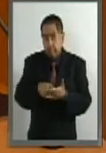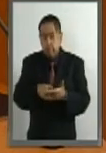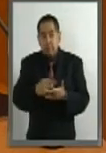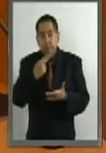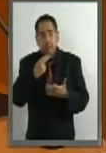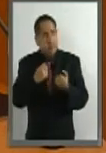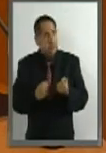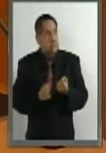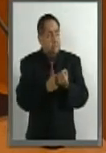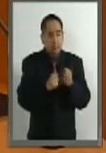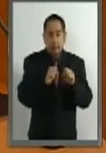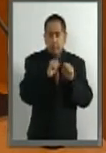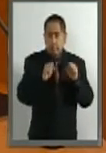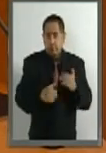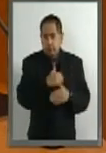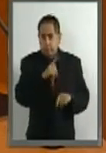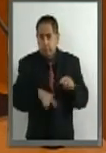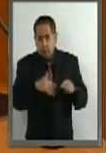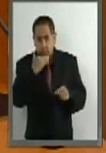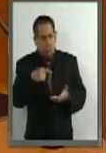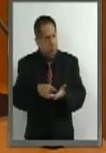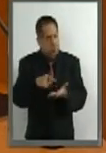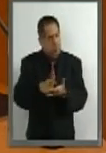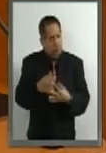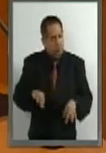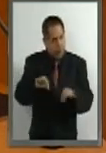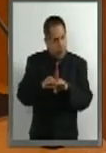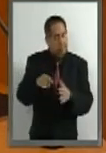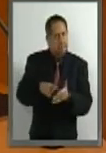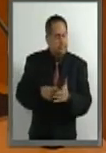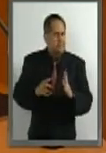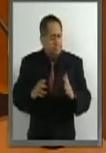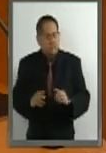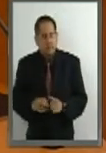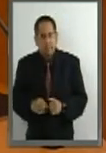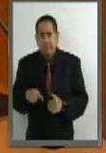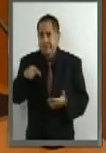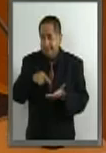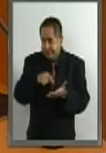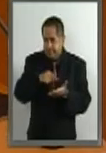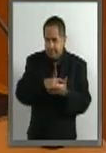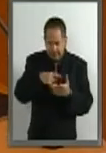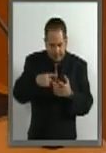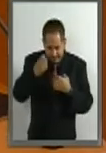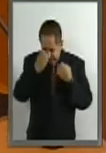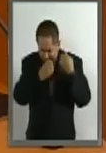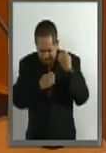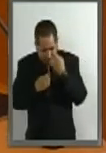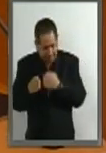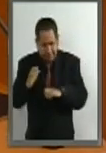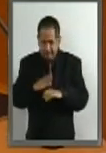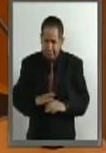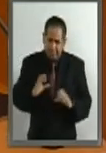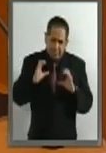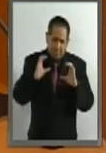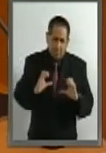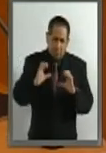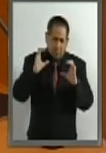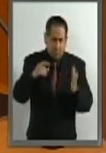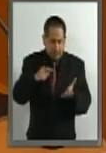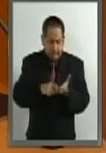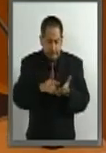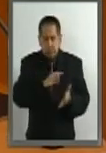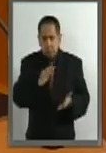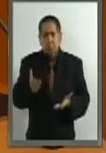Nacional Anticorrupción, es uno de los que deben ser revisados y es objeto